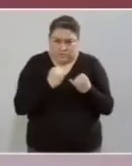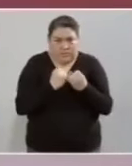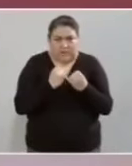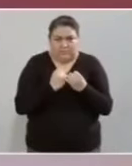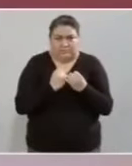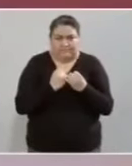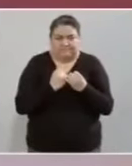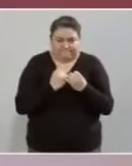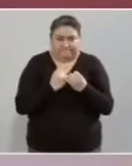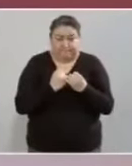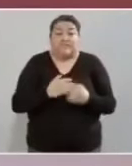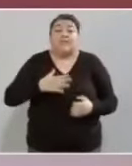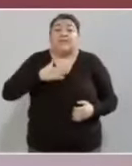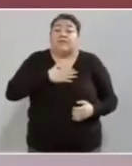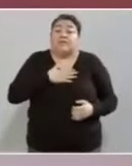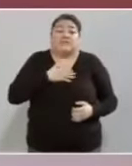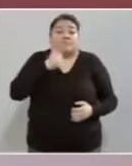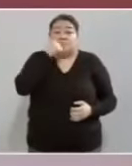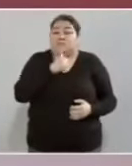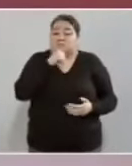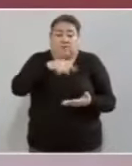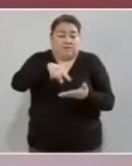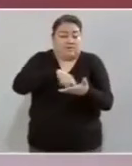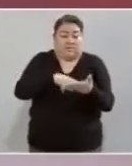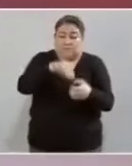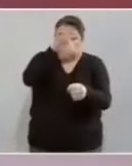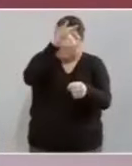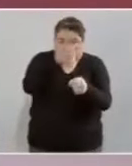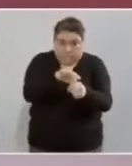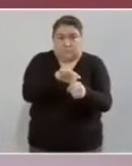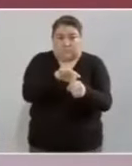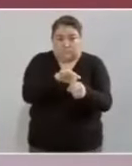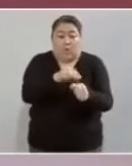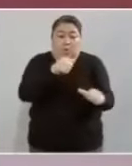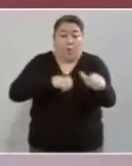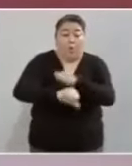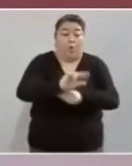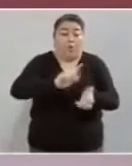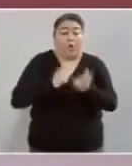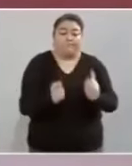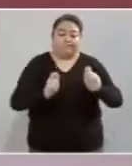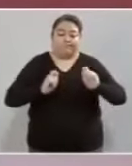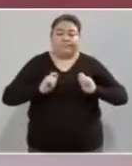a favor del sufragio efectivo y de la no reelección.